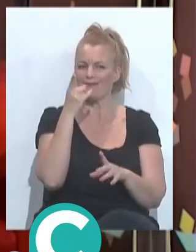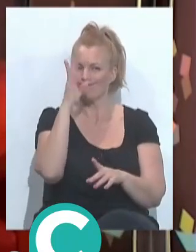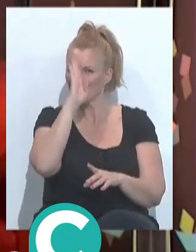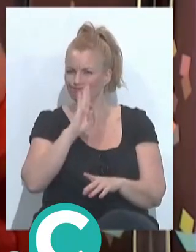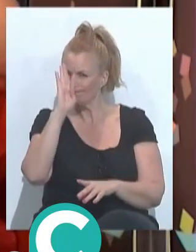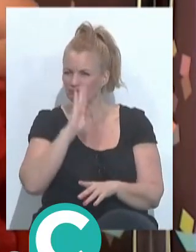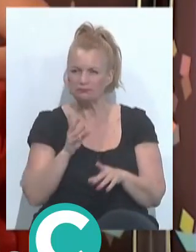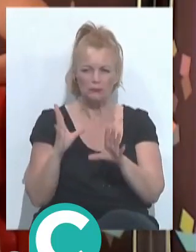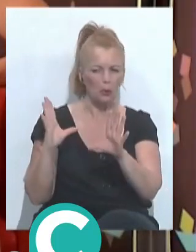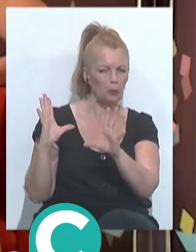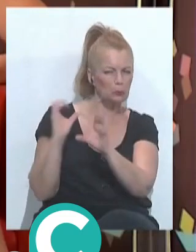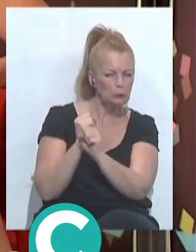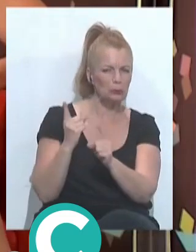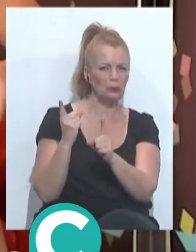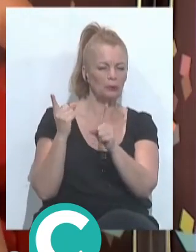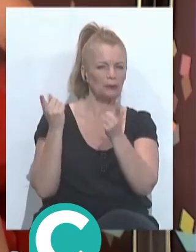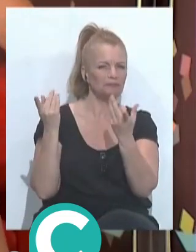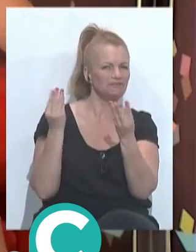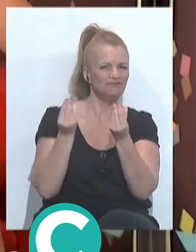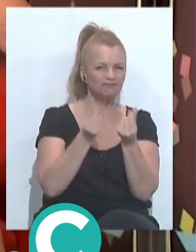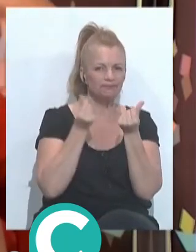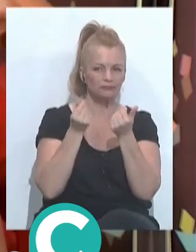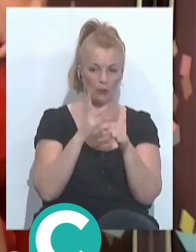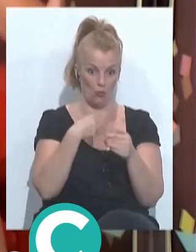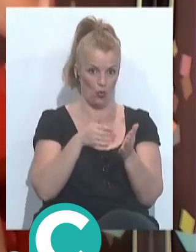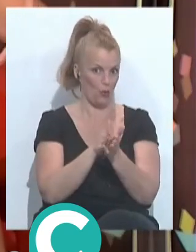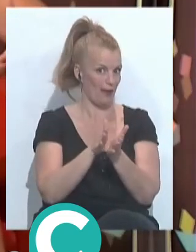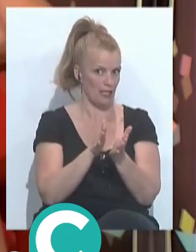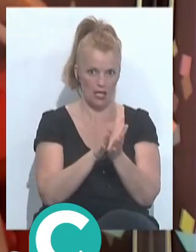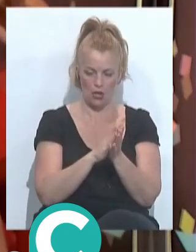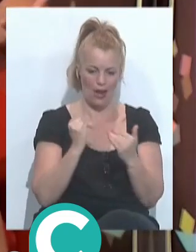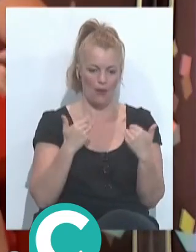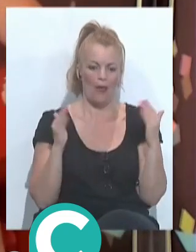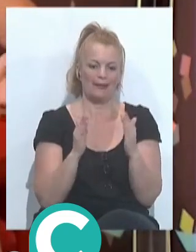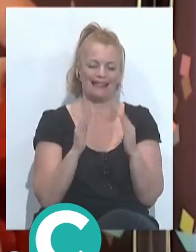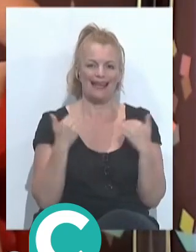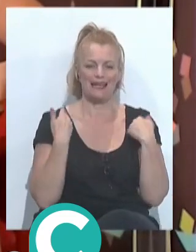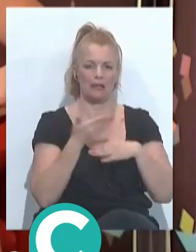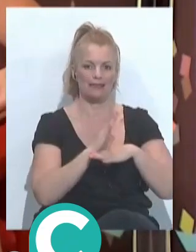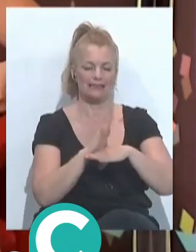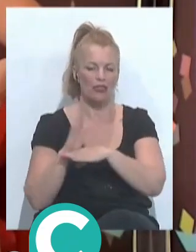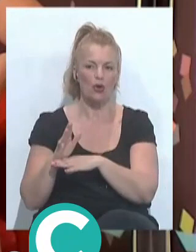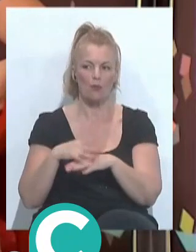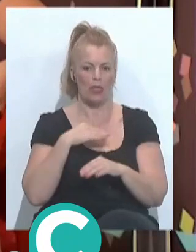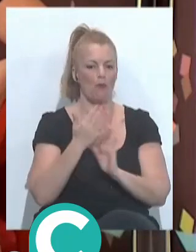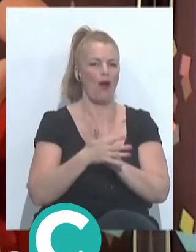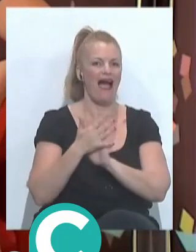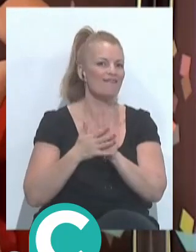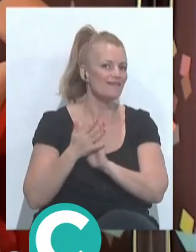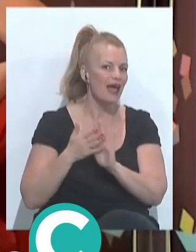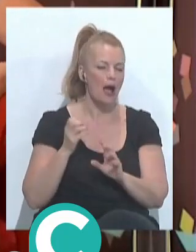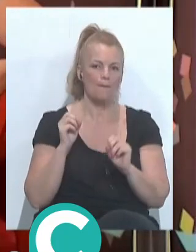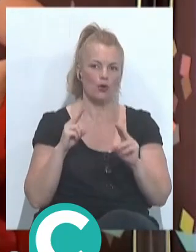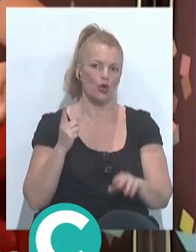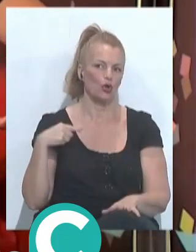cierta tendencia cuando todos los compañeros aquí tenemos una pequeña representación, pero yo creo que podemos hablar por todos y por